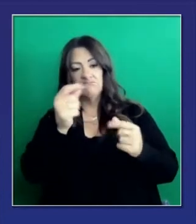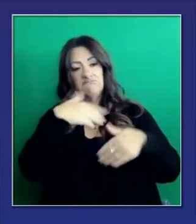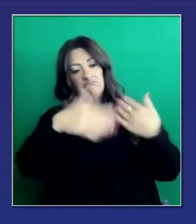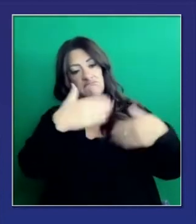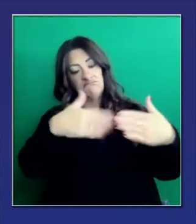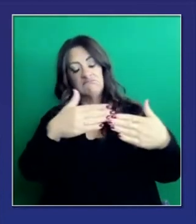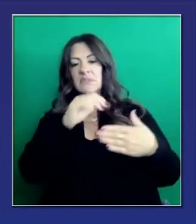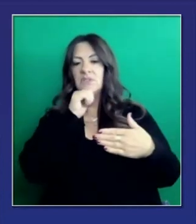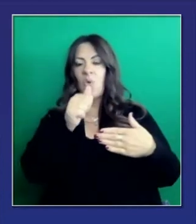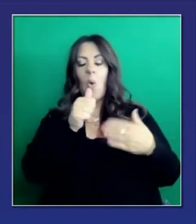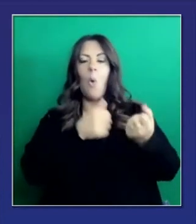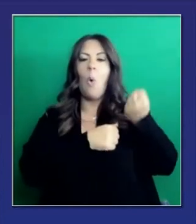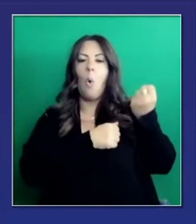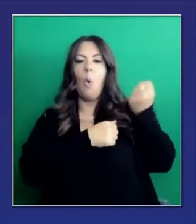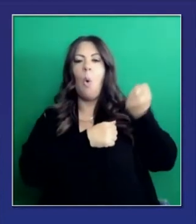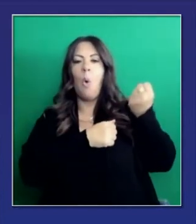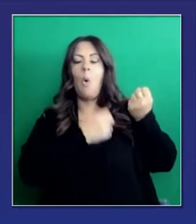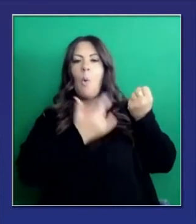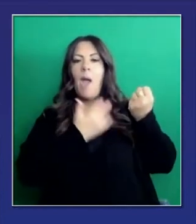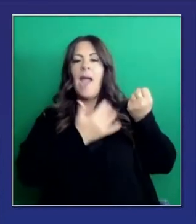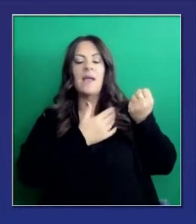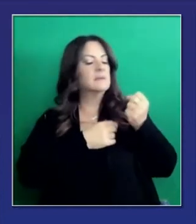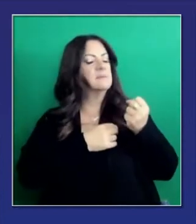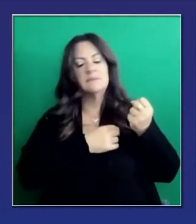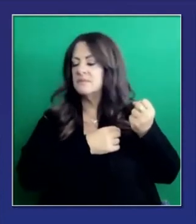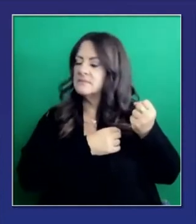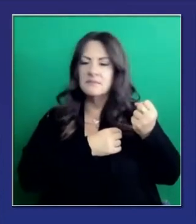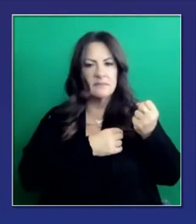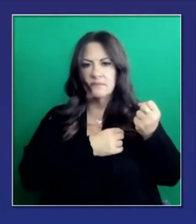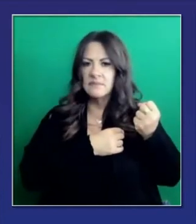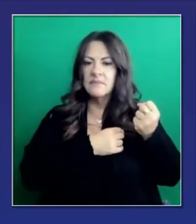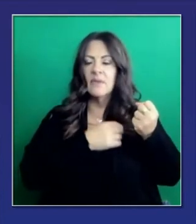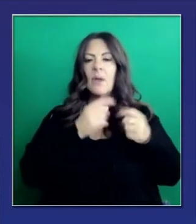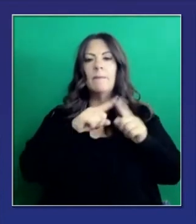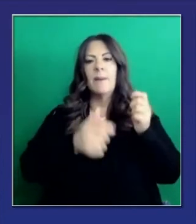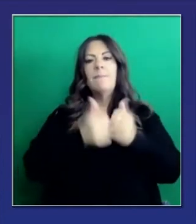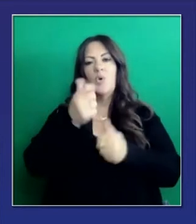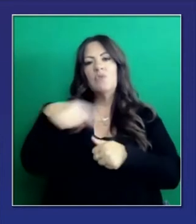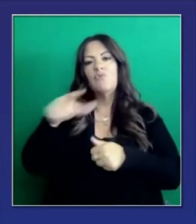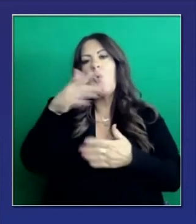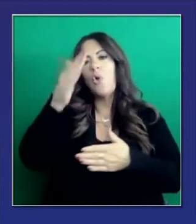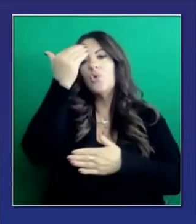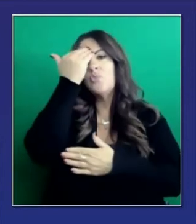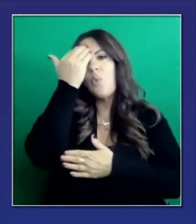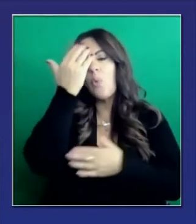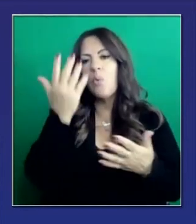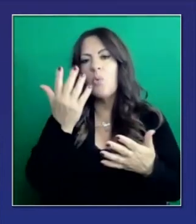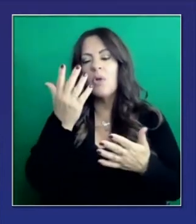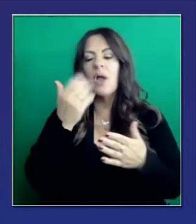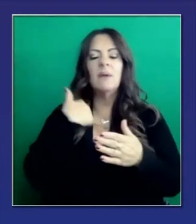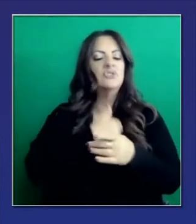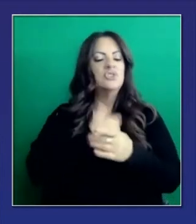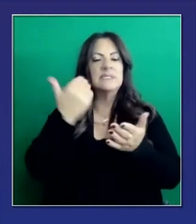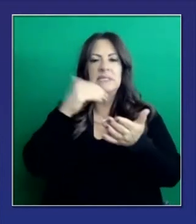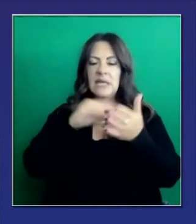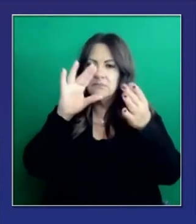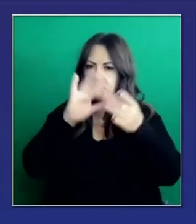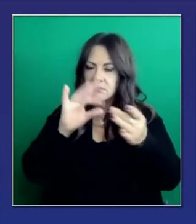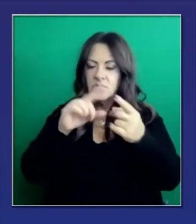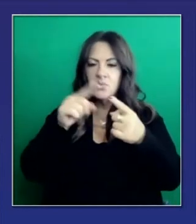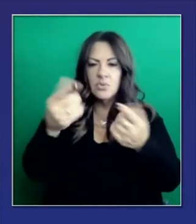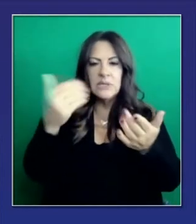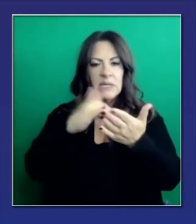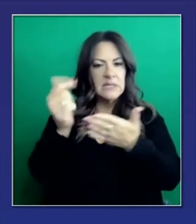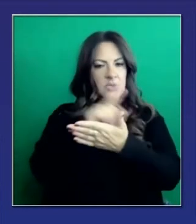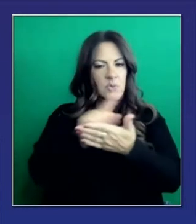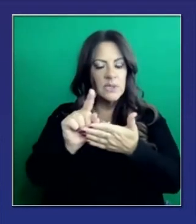avanzar. Y es algo que nosotros, la gente ya lo sabe. Estamos simplemente subrayándolo esta semana. Pero